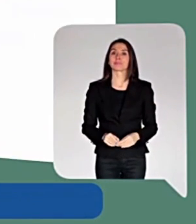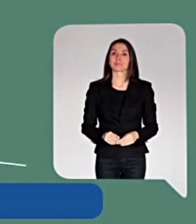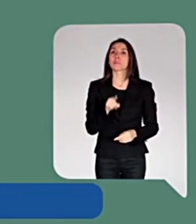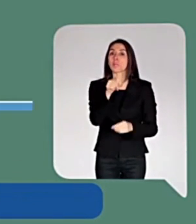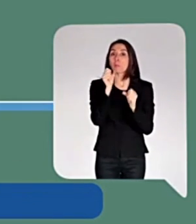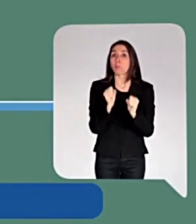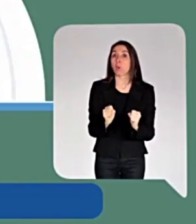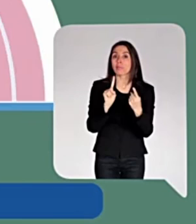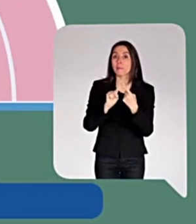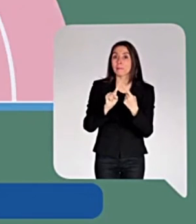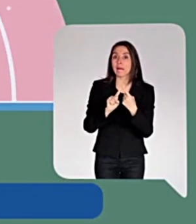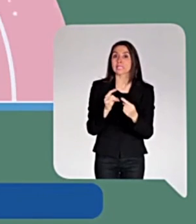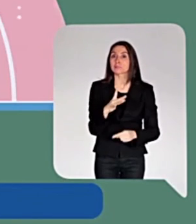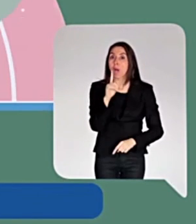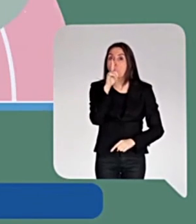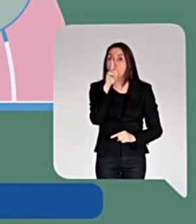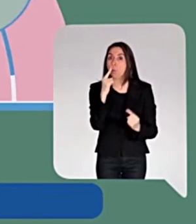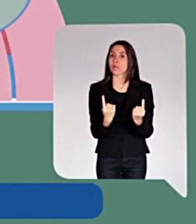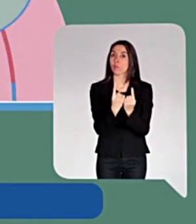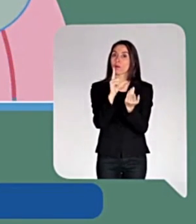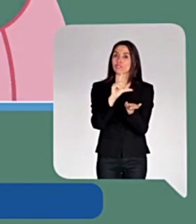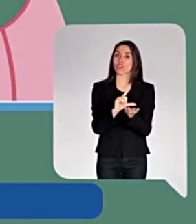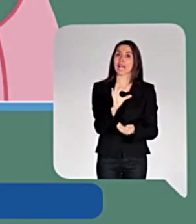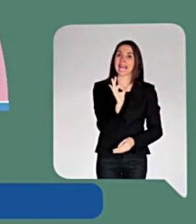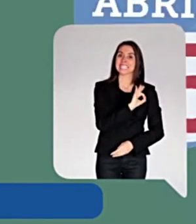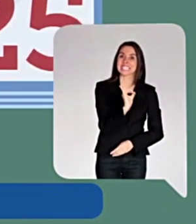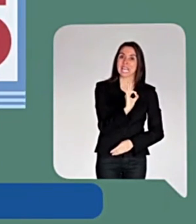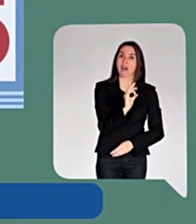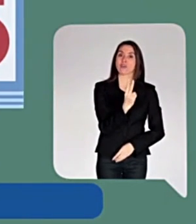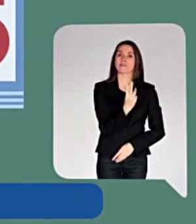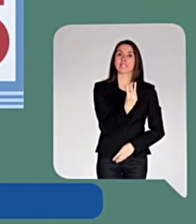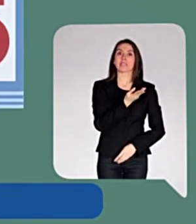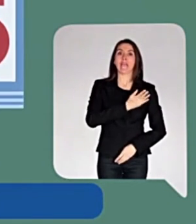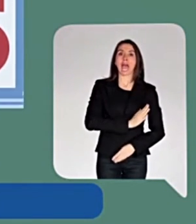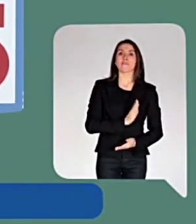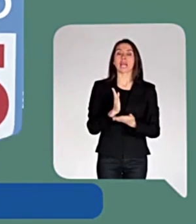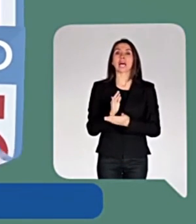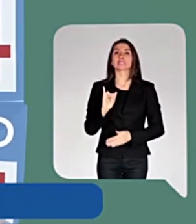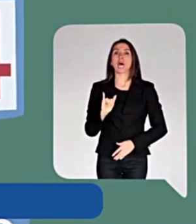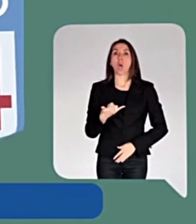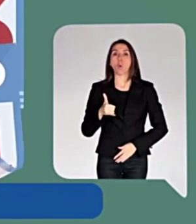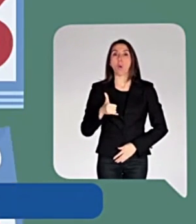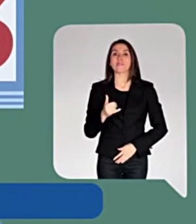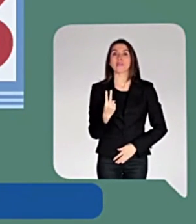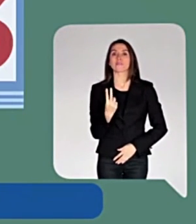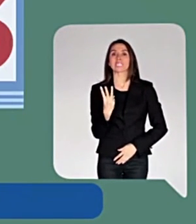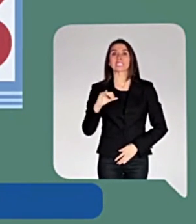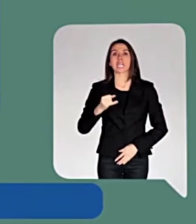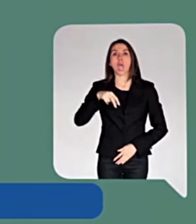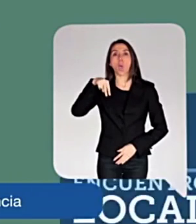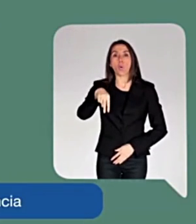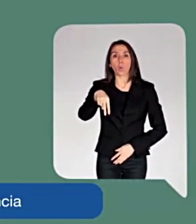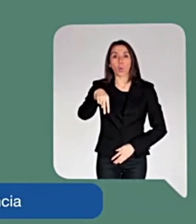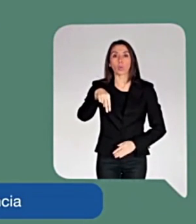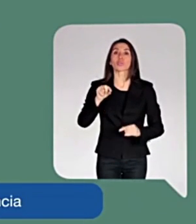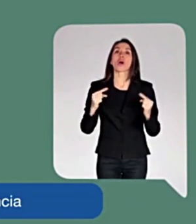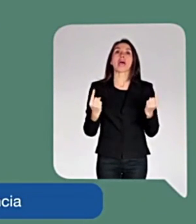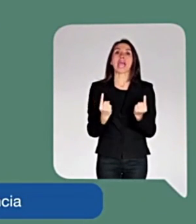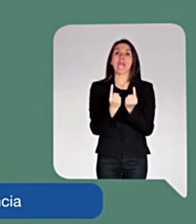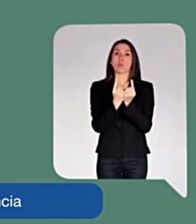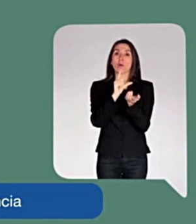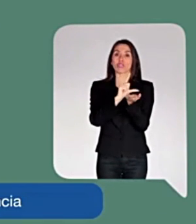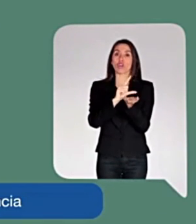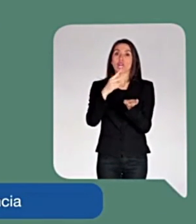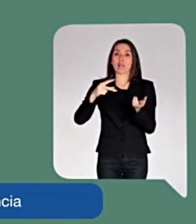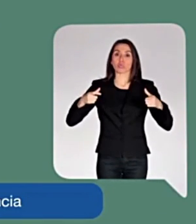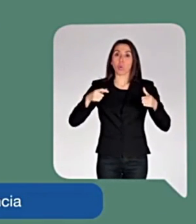.cl. Podrás participar en un solo encuentro local entre el sábado 23 de abril y el jueves 23 de junio. Los resultados de